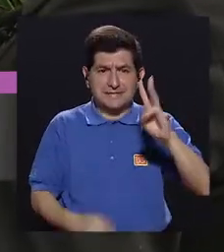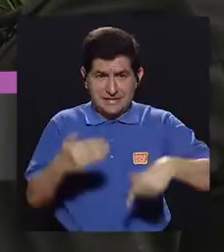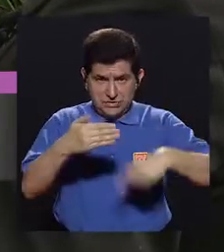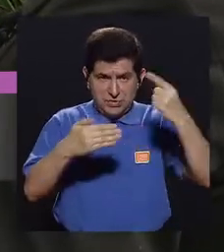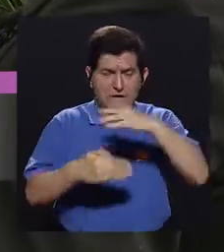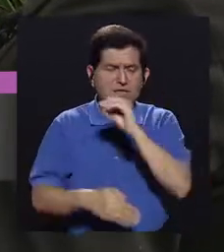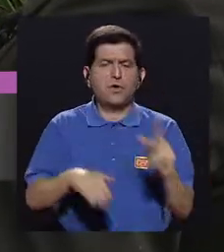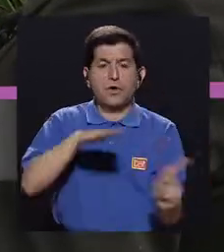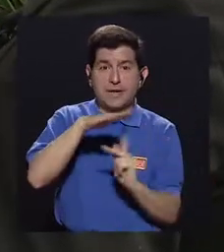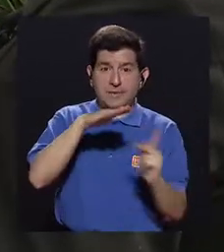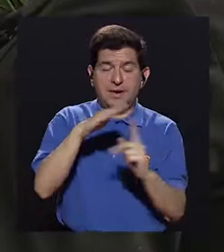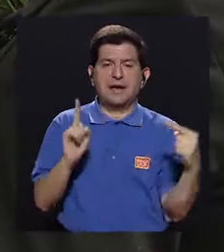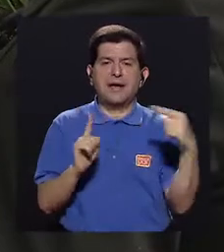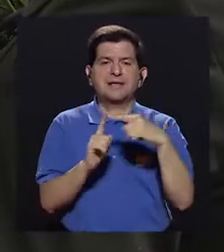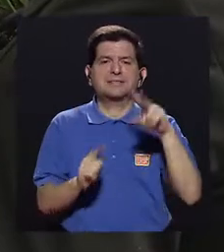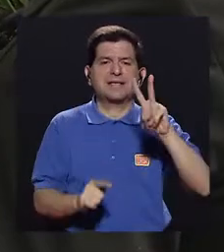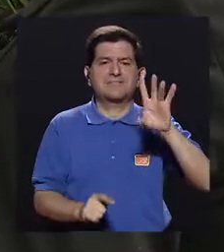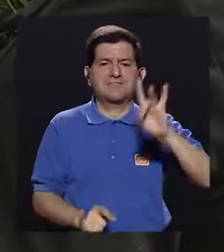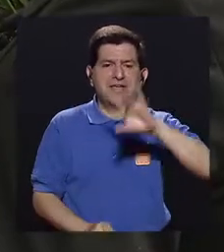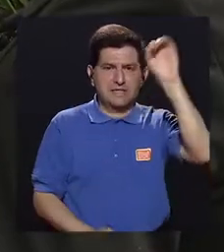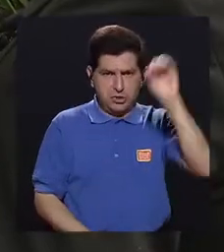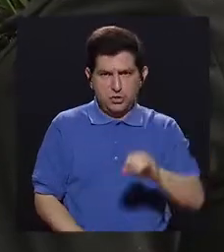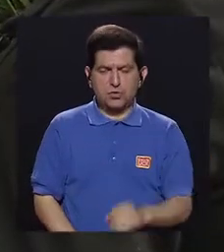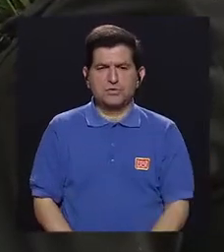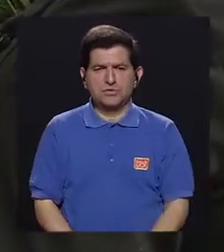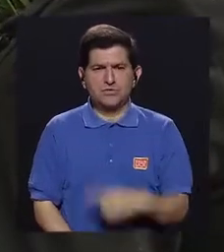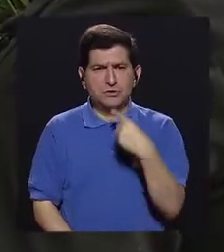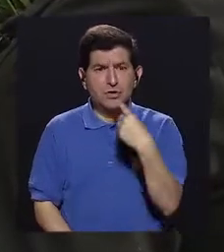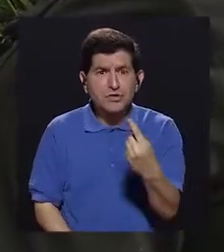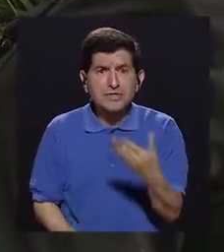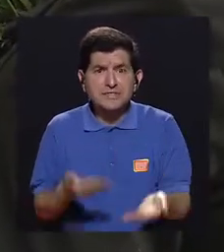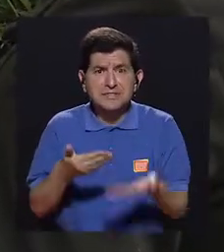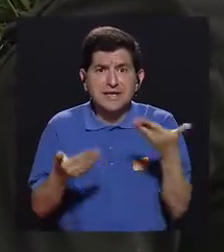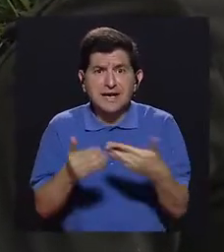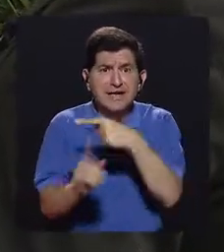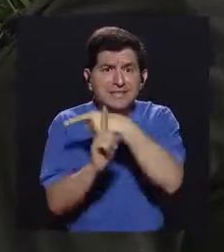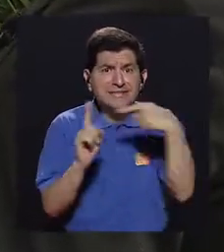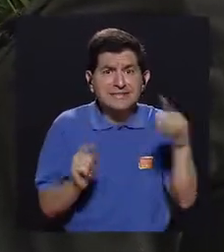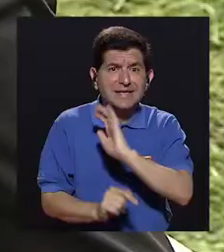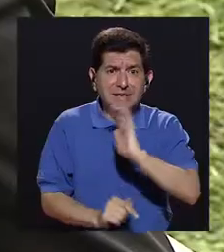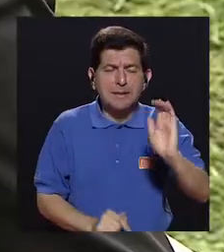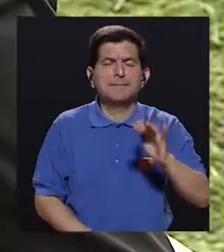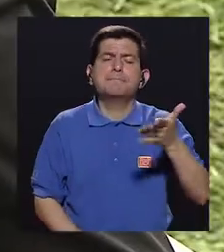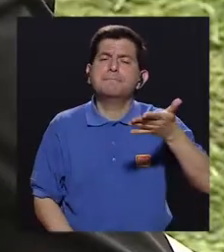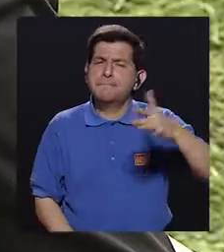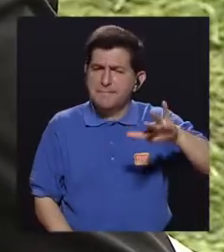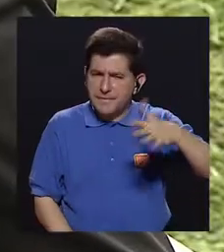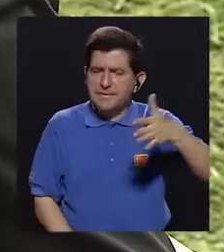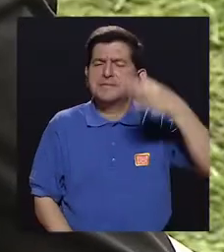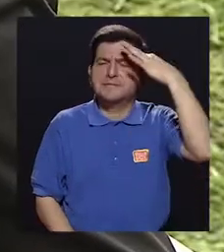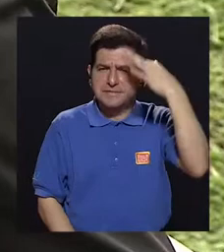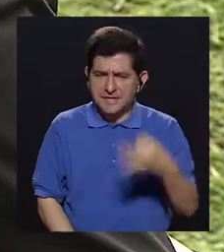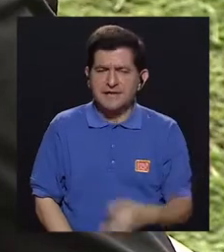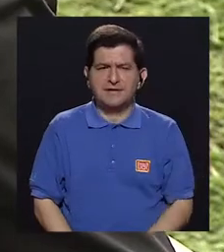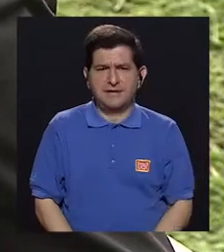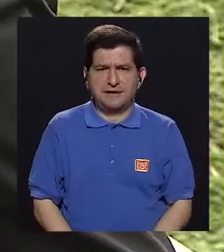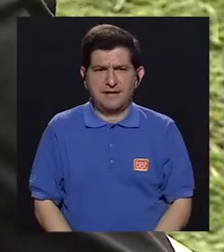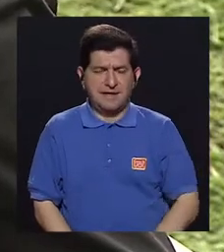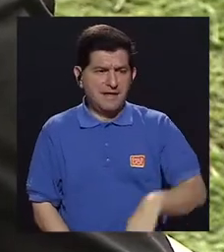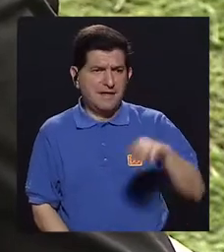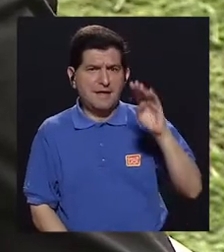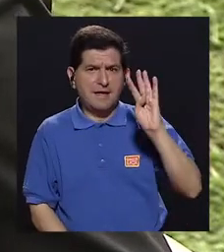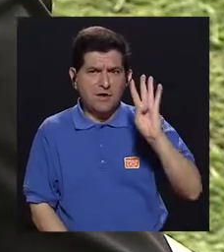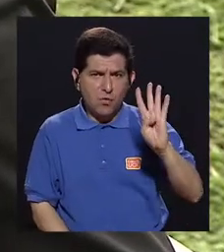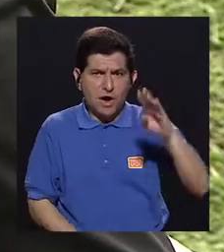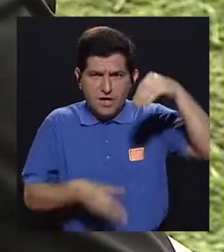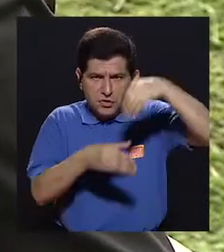en niños preescolares llega hasta un 28%. O me estás hablando de casi la mitad de los niños. Más o menos se estima que un 4